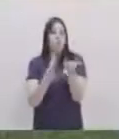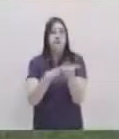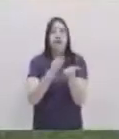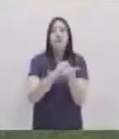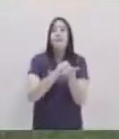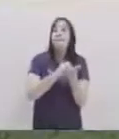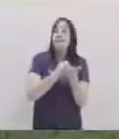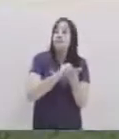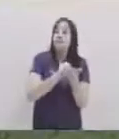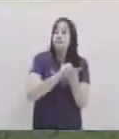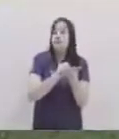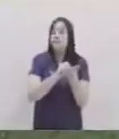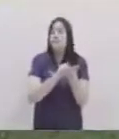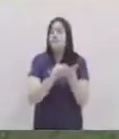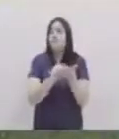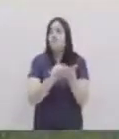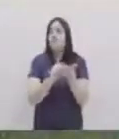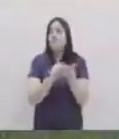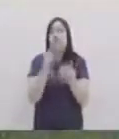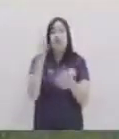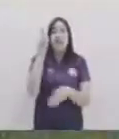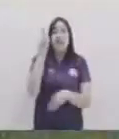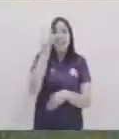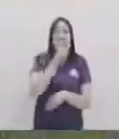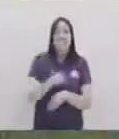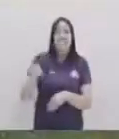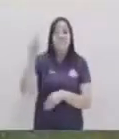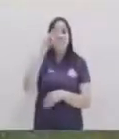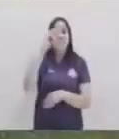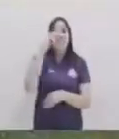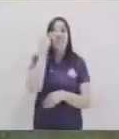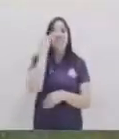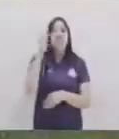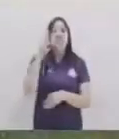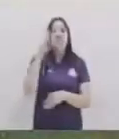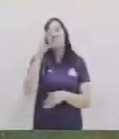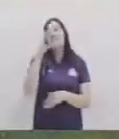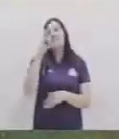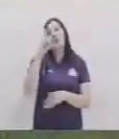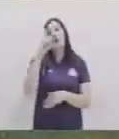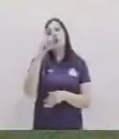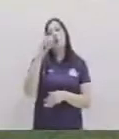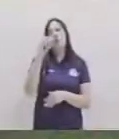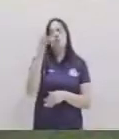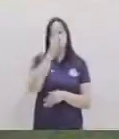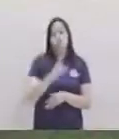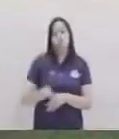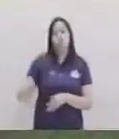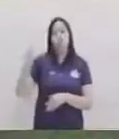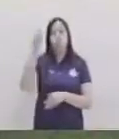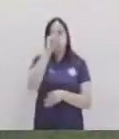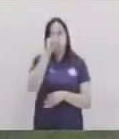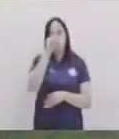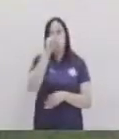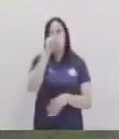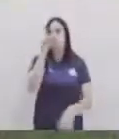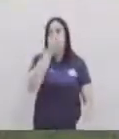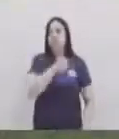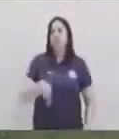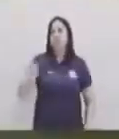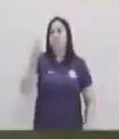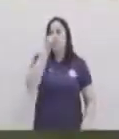pintar el círculo solamente lo voy a dibujar con mi dedo índice en el frente